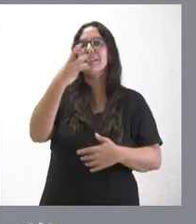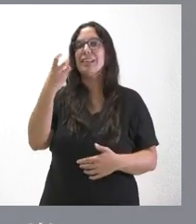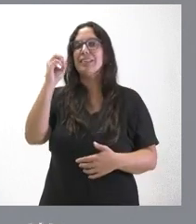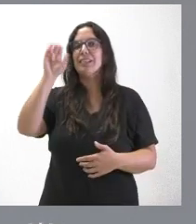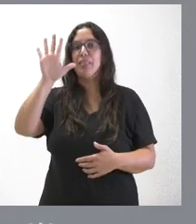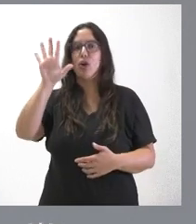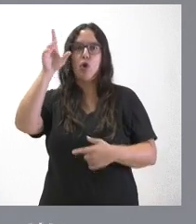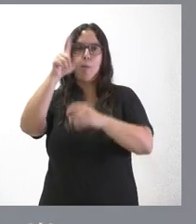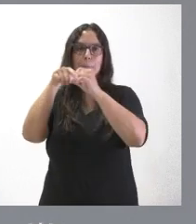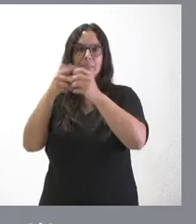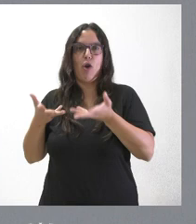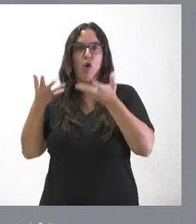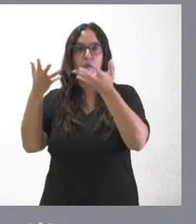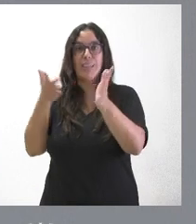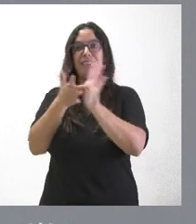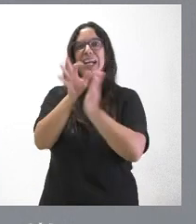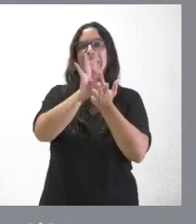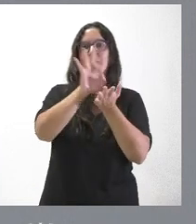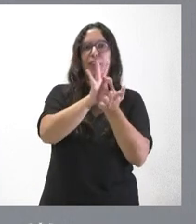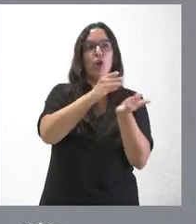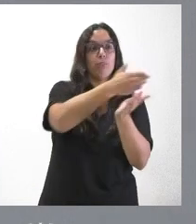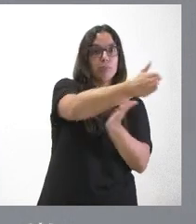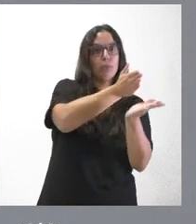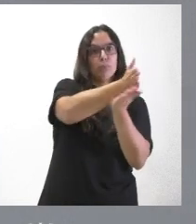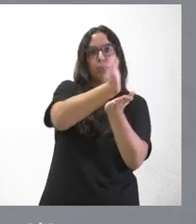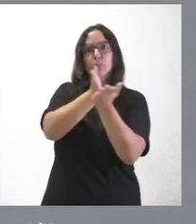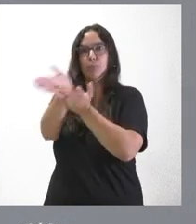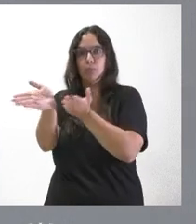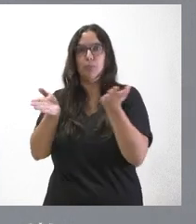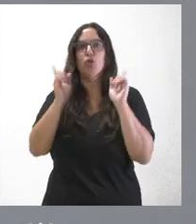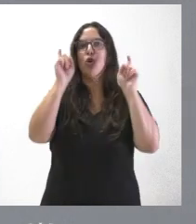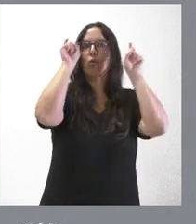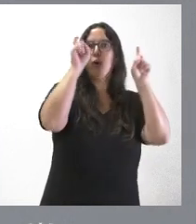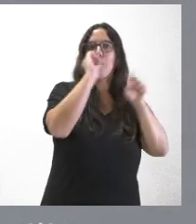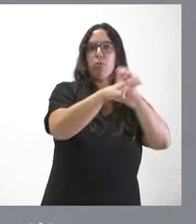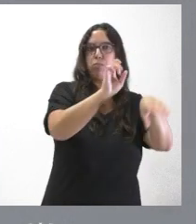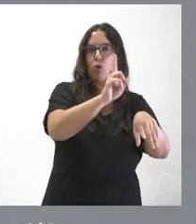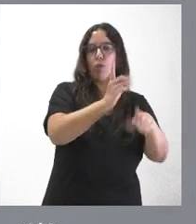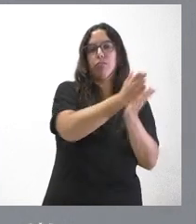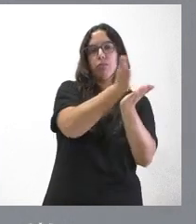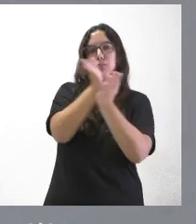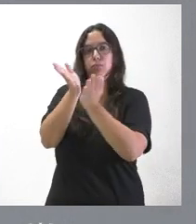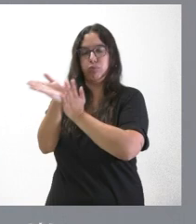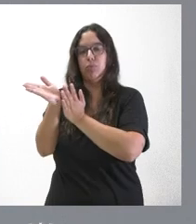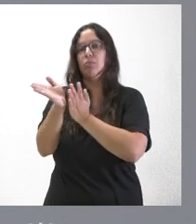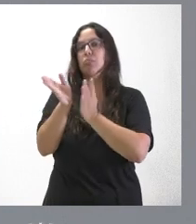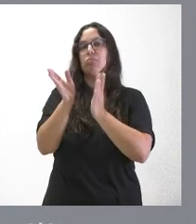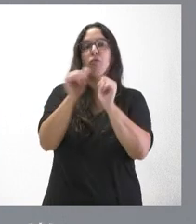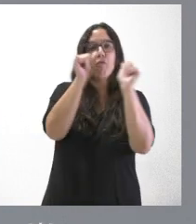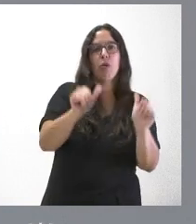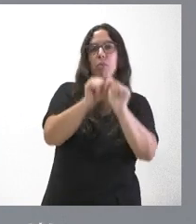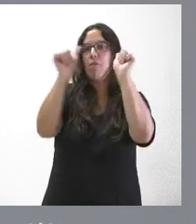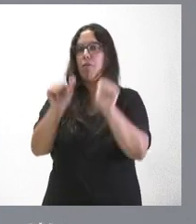plazas. Por tanto, son servicios distintos del educativo para sus alumnos y que, bien a través del programa del Bono Concilia o del programa Crecemos,